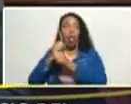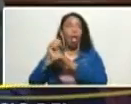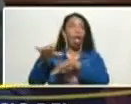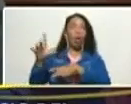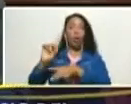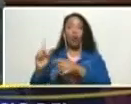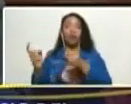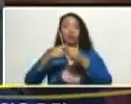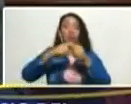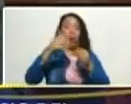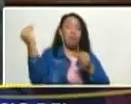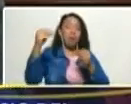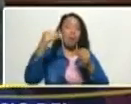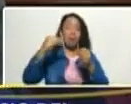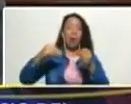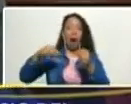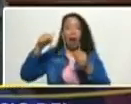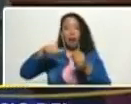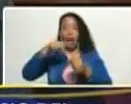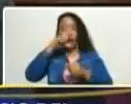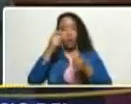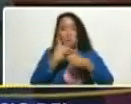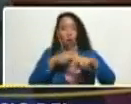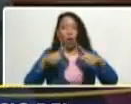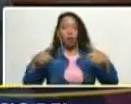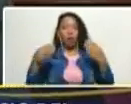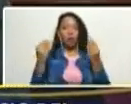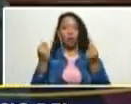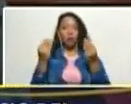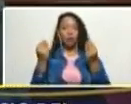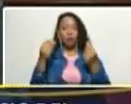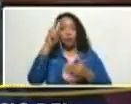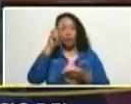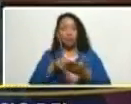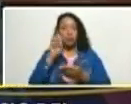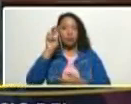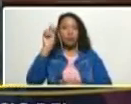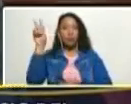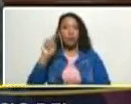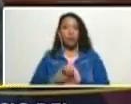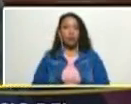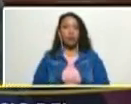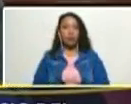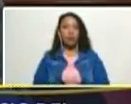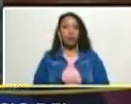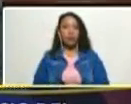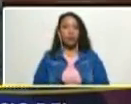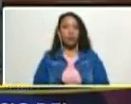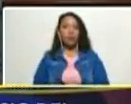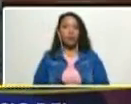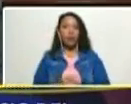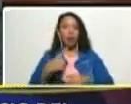en este año de crecimiento económico 2022 pero todavía las condiciones